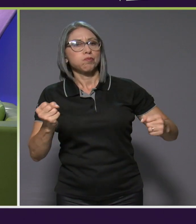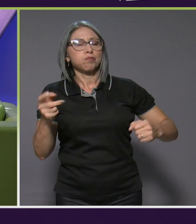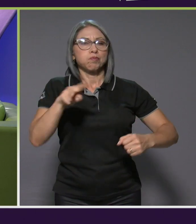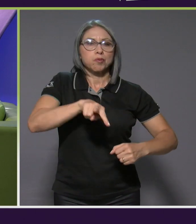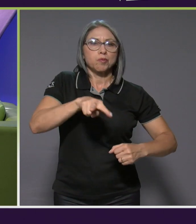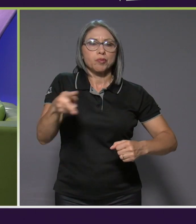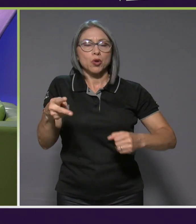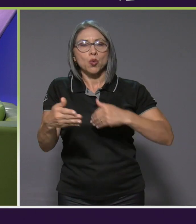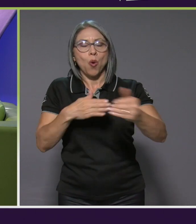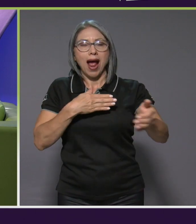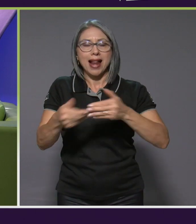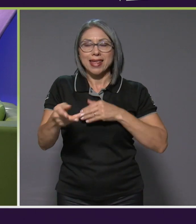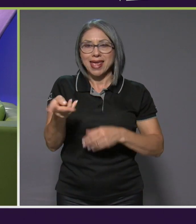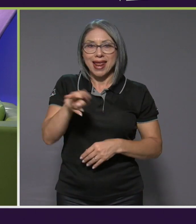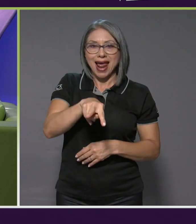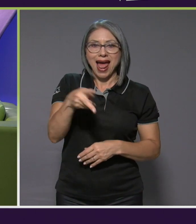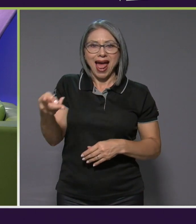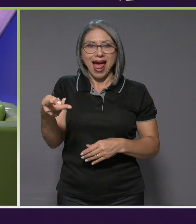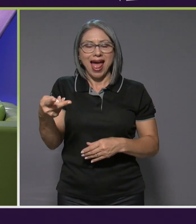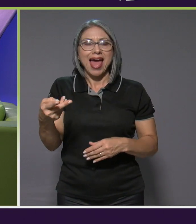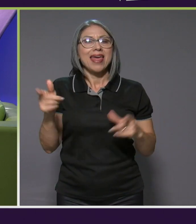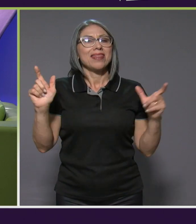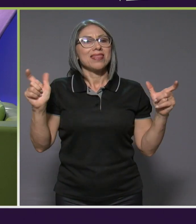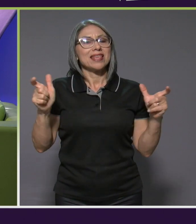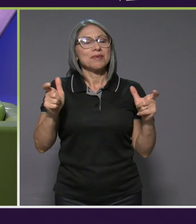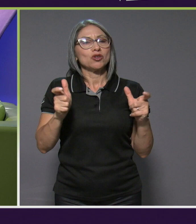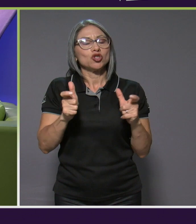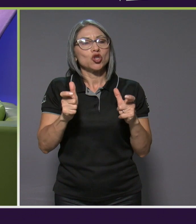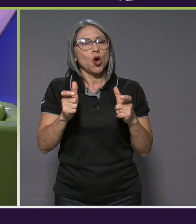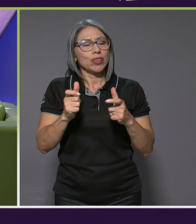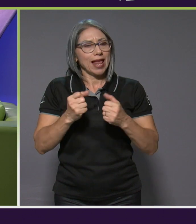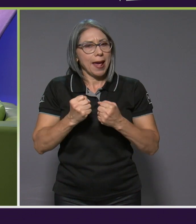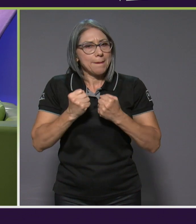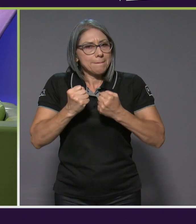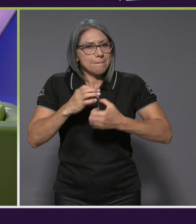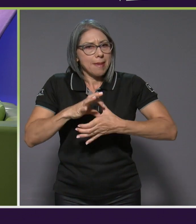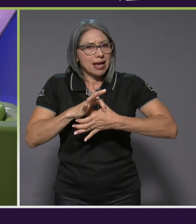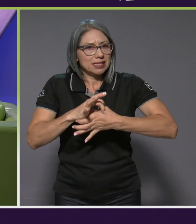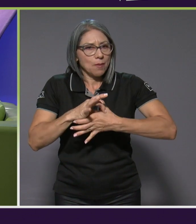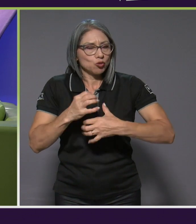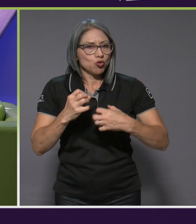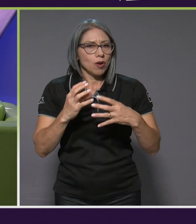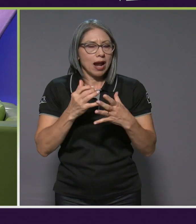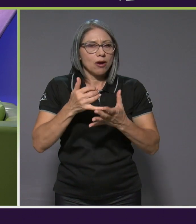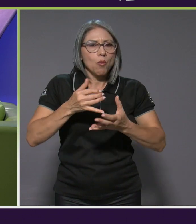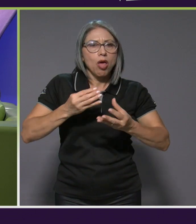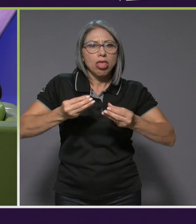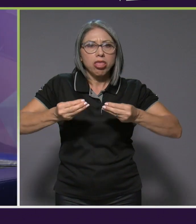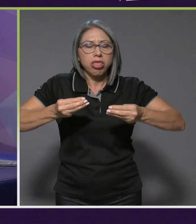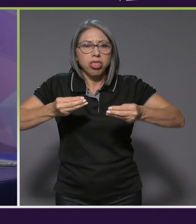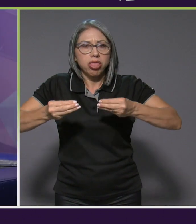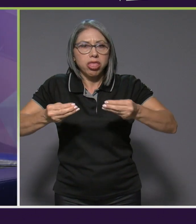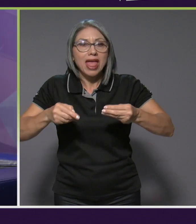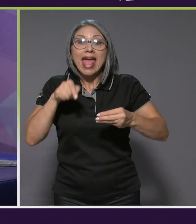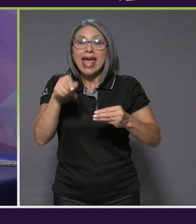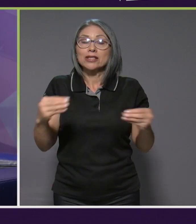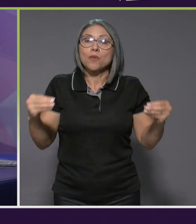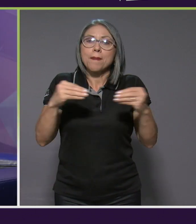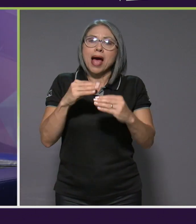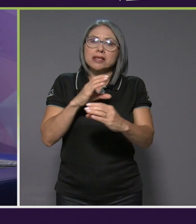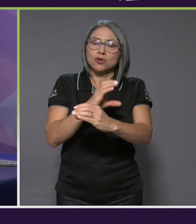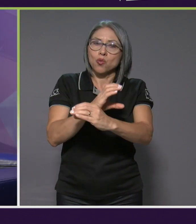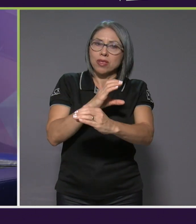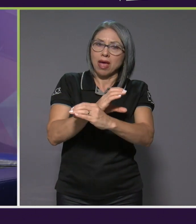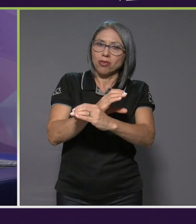ambos casos lo que hay es una disminución de la masa muscular y eso es lo que tenemos que tener más cuidado porque con una